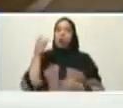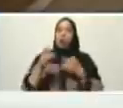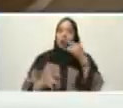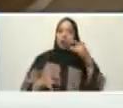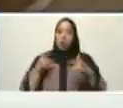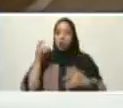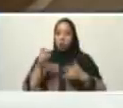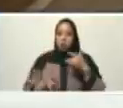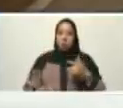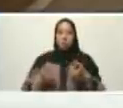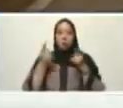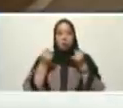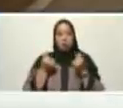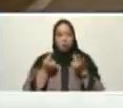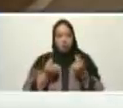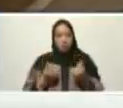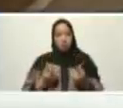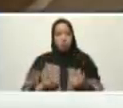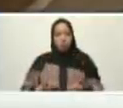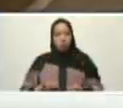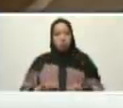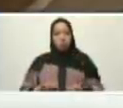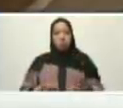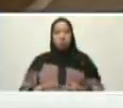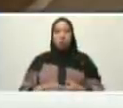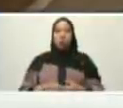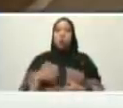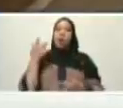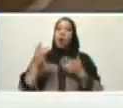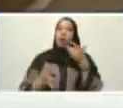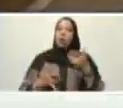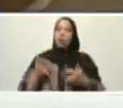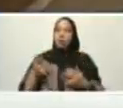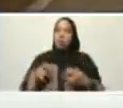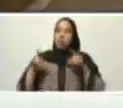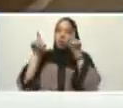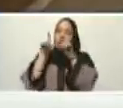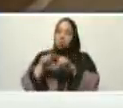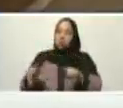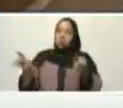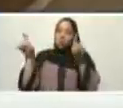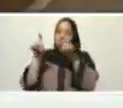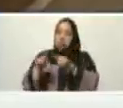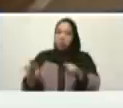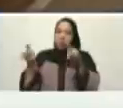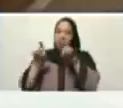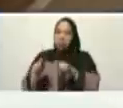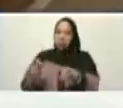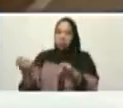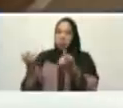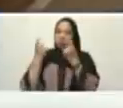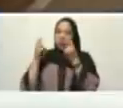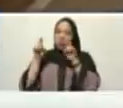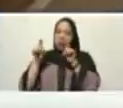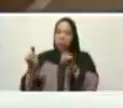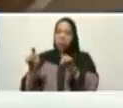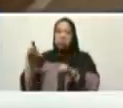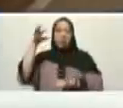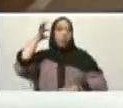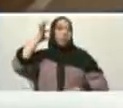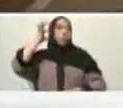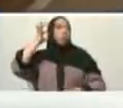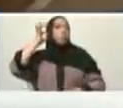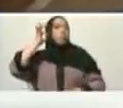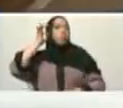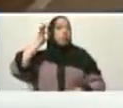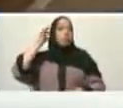económica ¿verdad? actividad de formación permanente las mujeres se eduquen en el